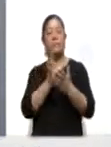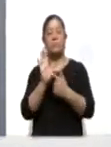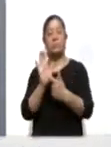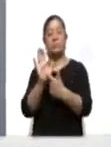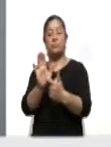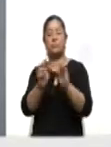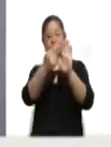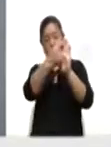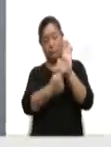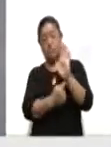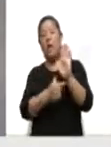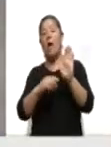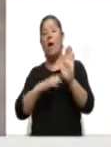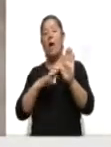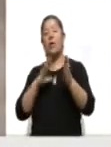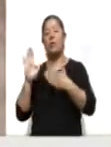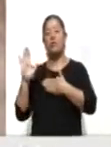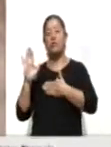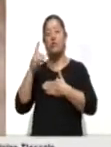en apoyo al deporte.